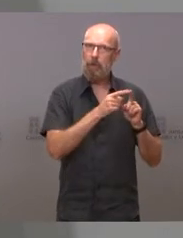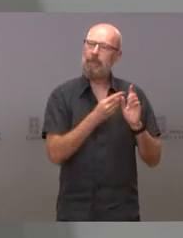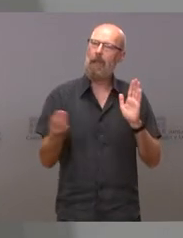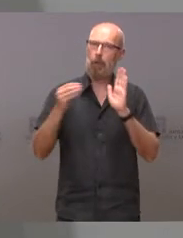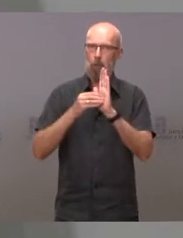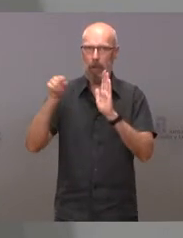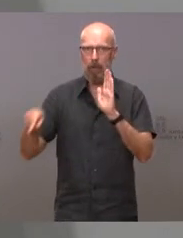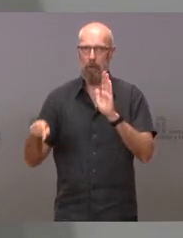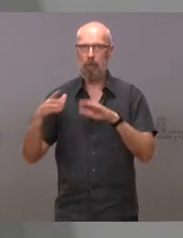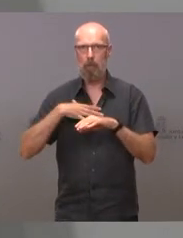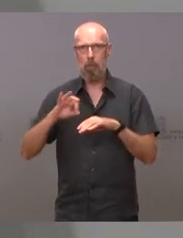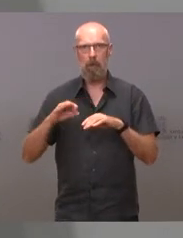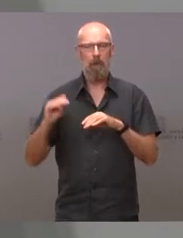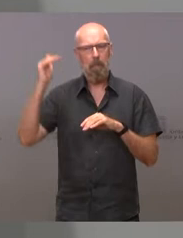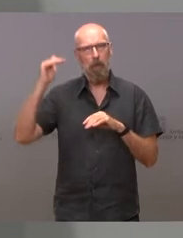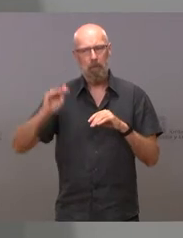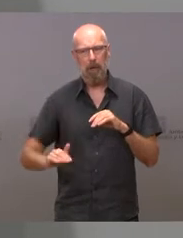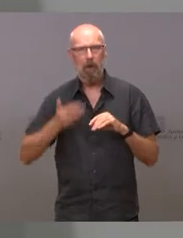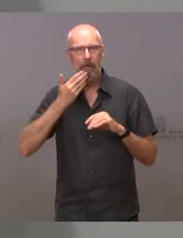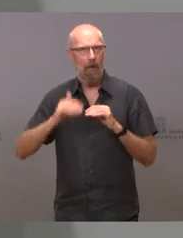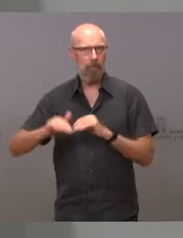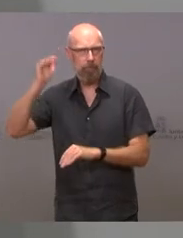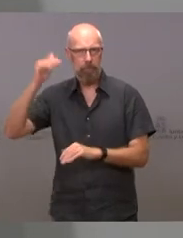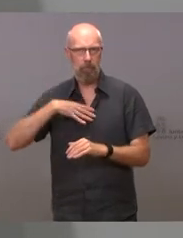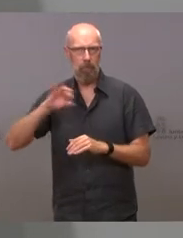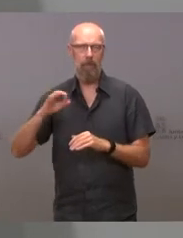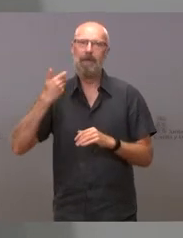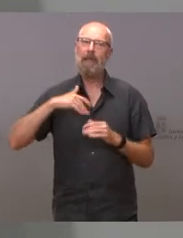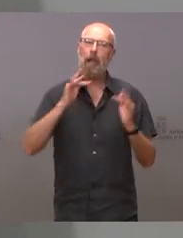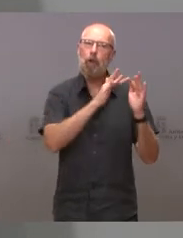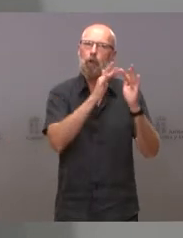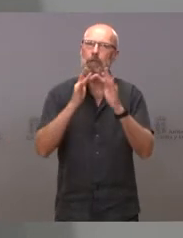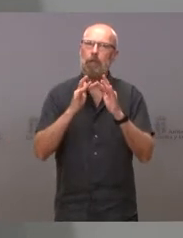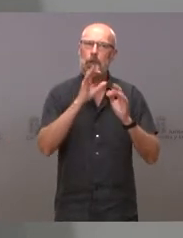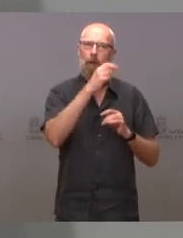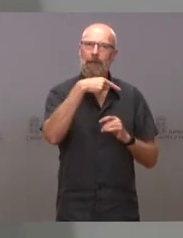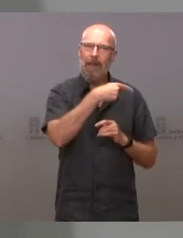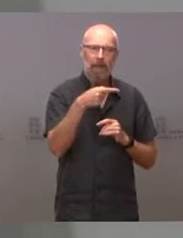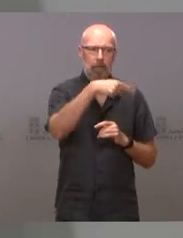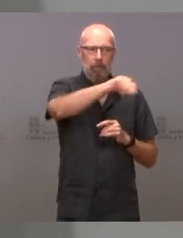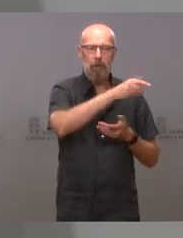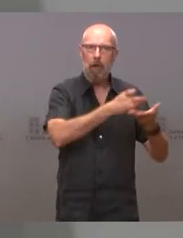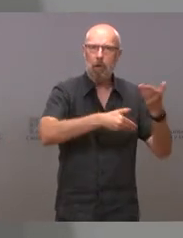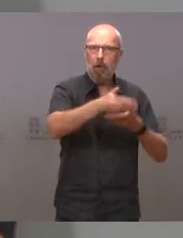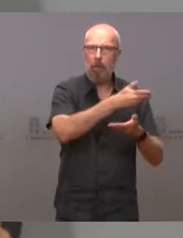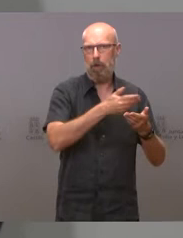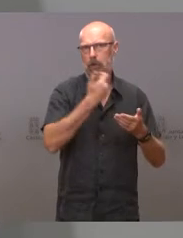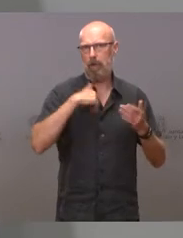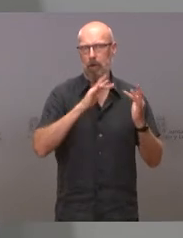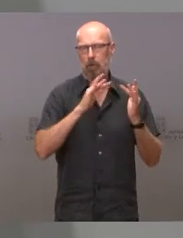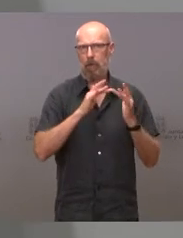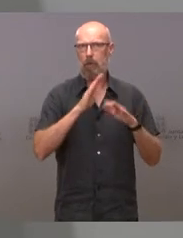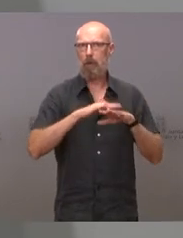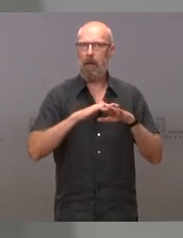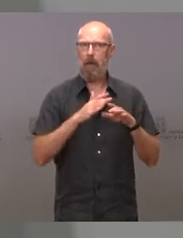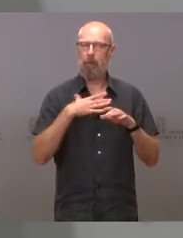nosotros ya nos hemos puesto en contacto con todas las organizaciones que acogen a estos refugiados para